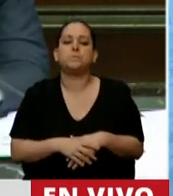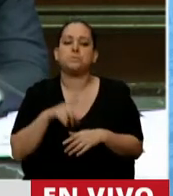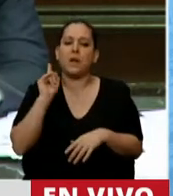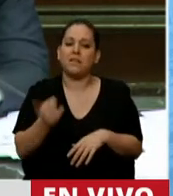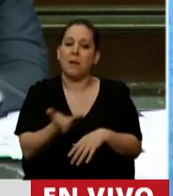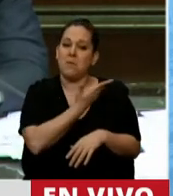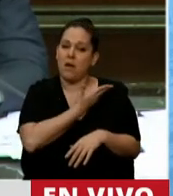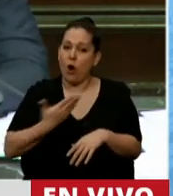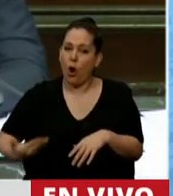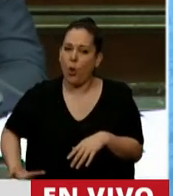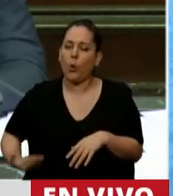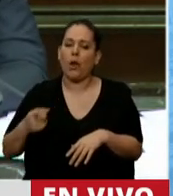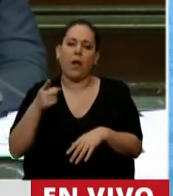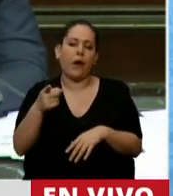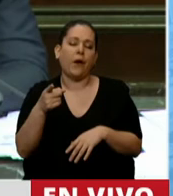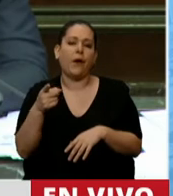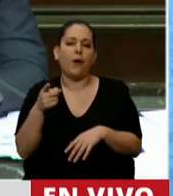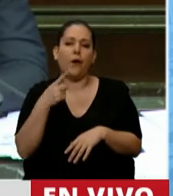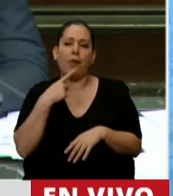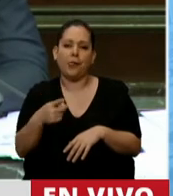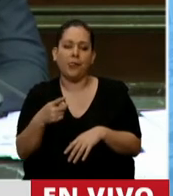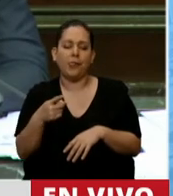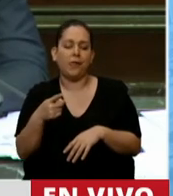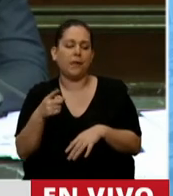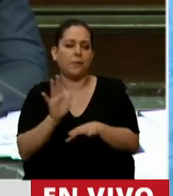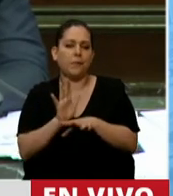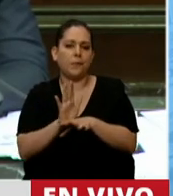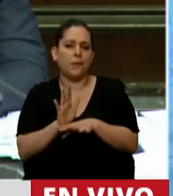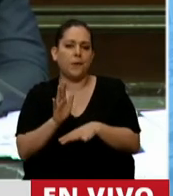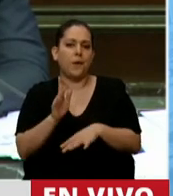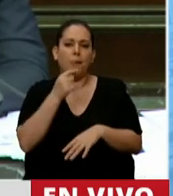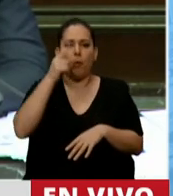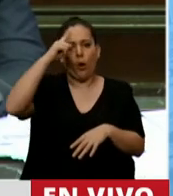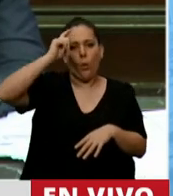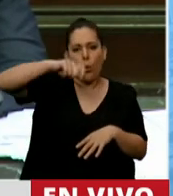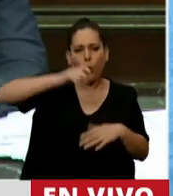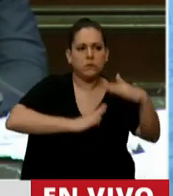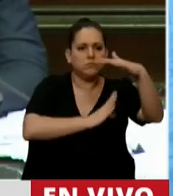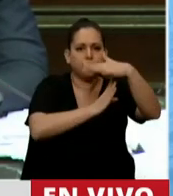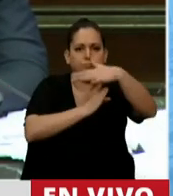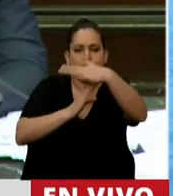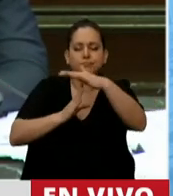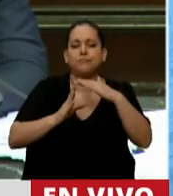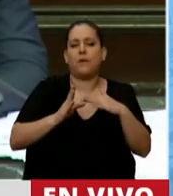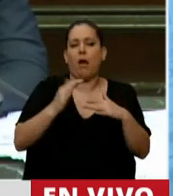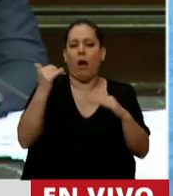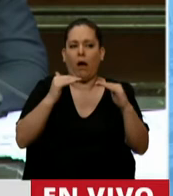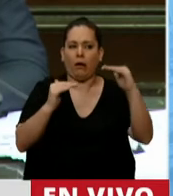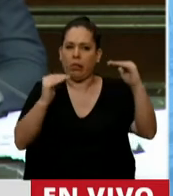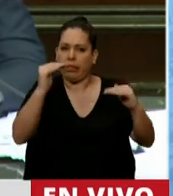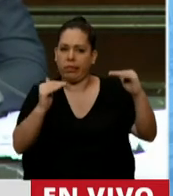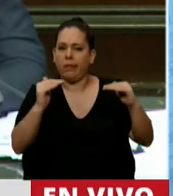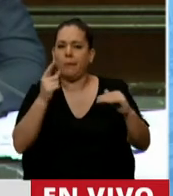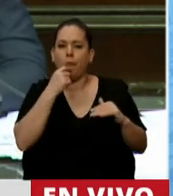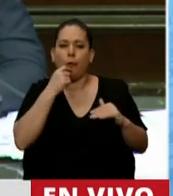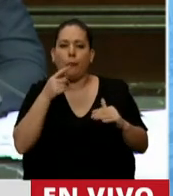genera zozobra e inestabilidad entre los magistrados al promover la